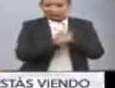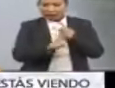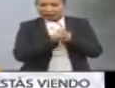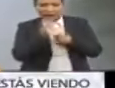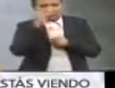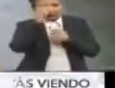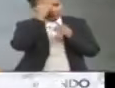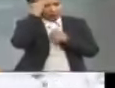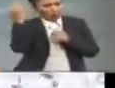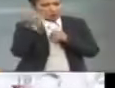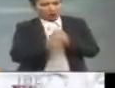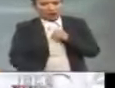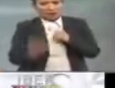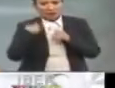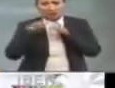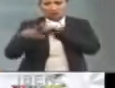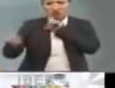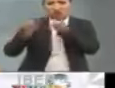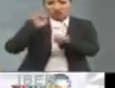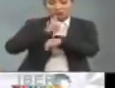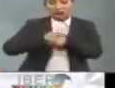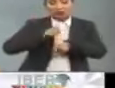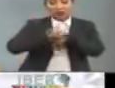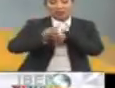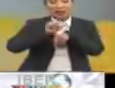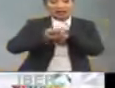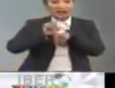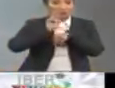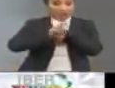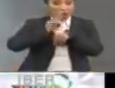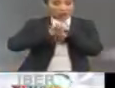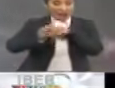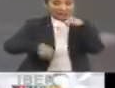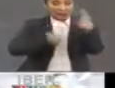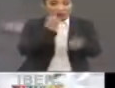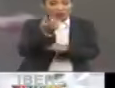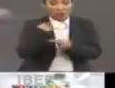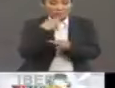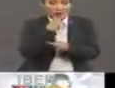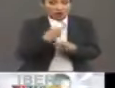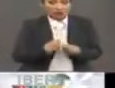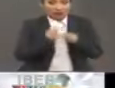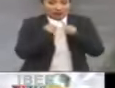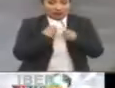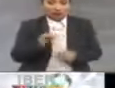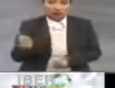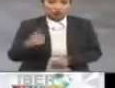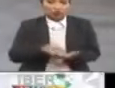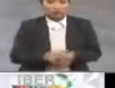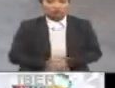monumental el éxodo masivo de venezolanos que buscan una mejor calidad de vida en este país.